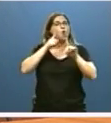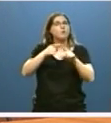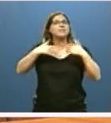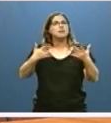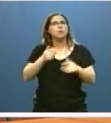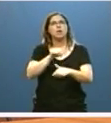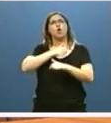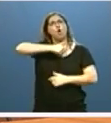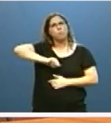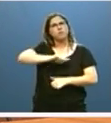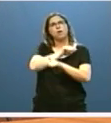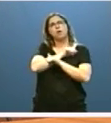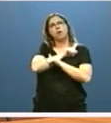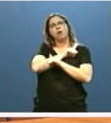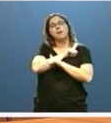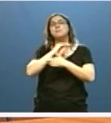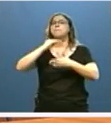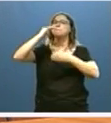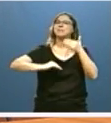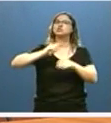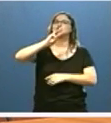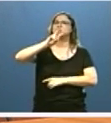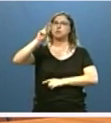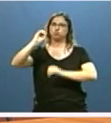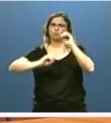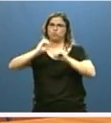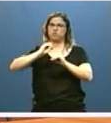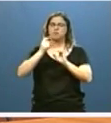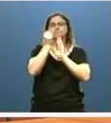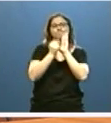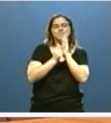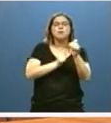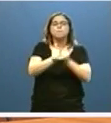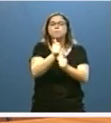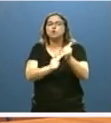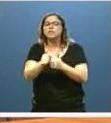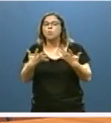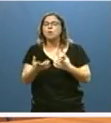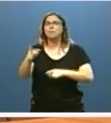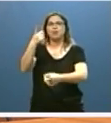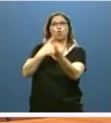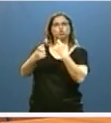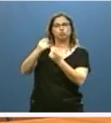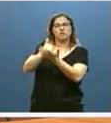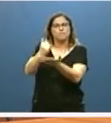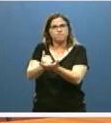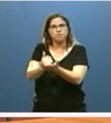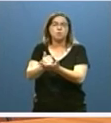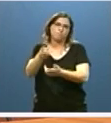las esperas quirúrgicas en un 32% y establecer criterios de prioridad clínica para las consultas y las pruebas.